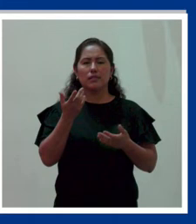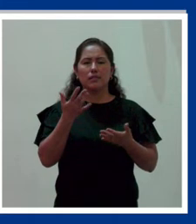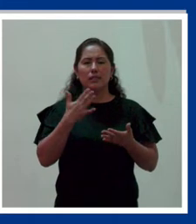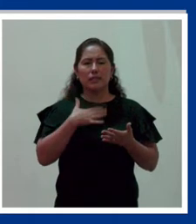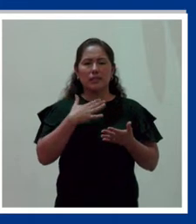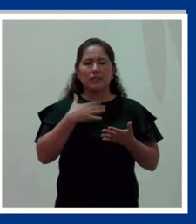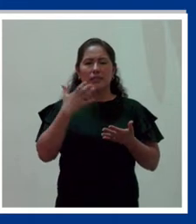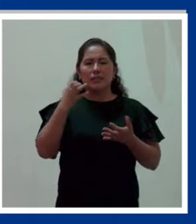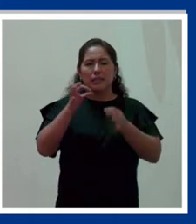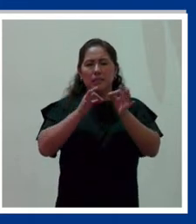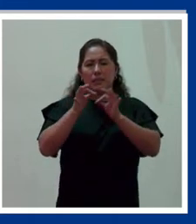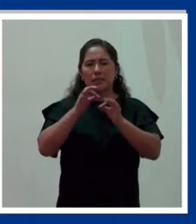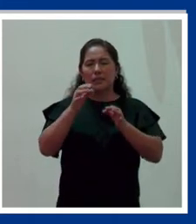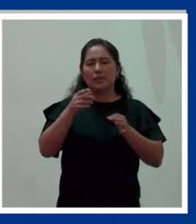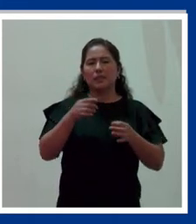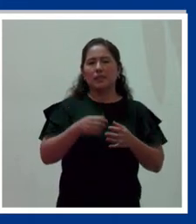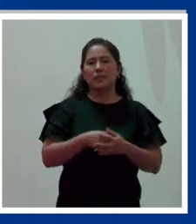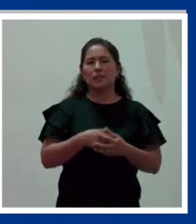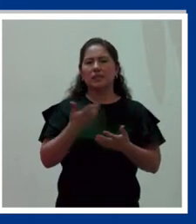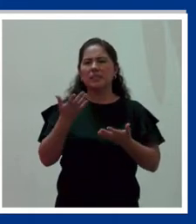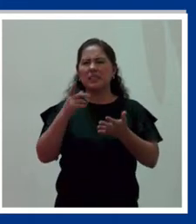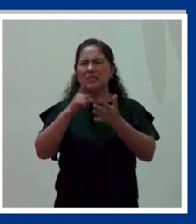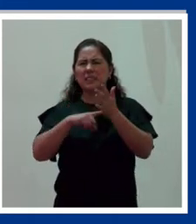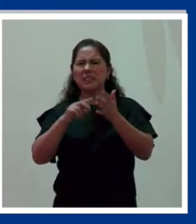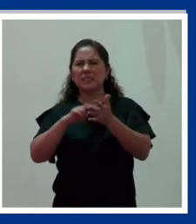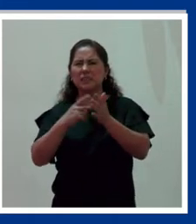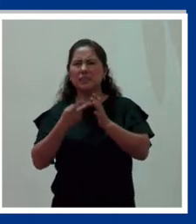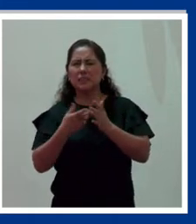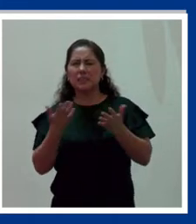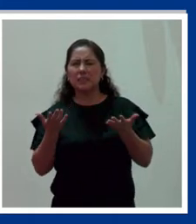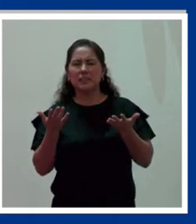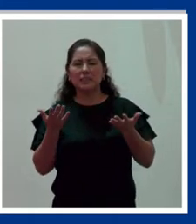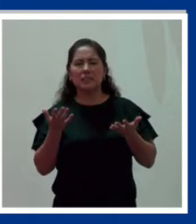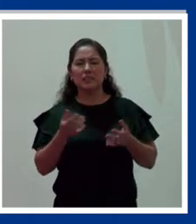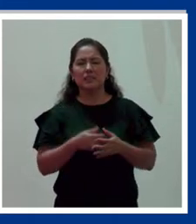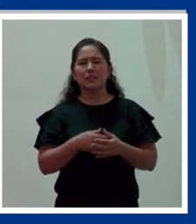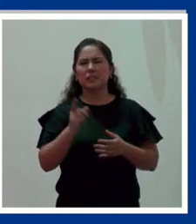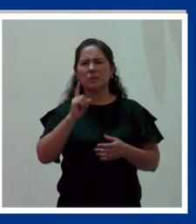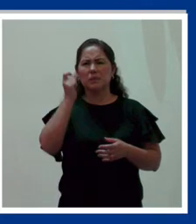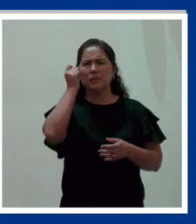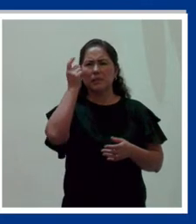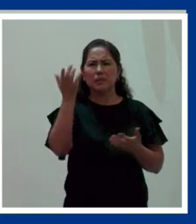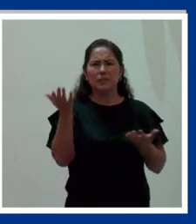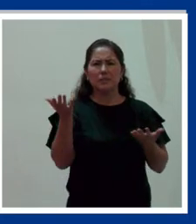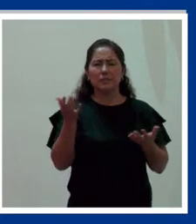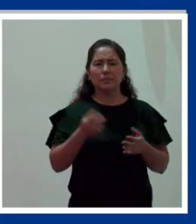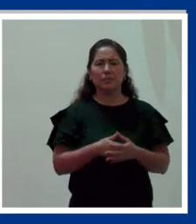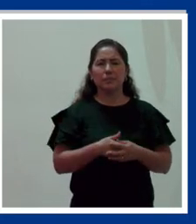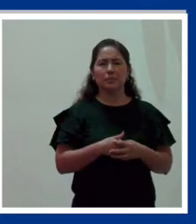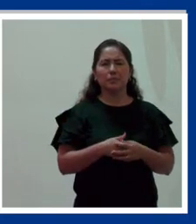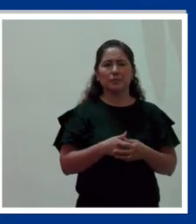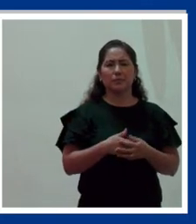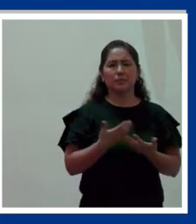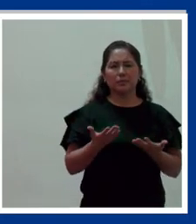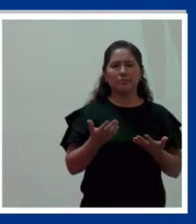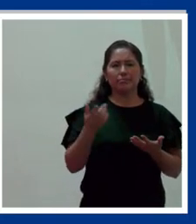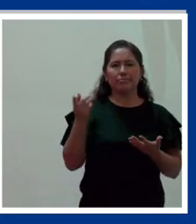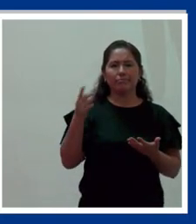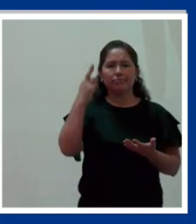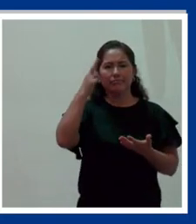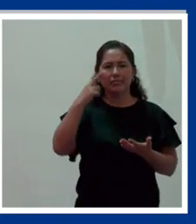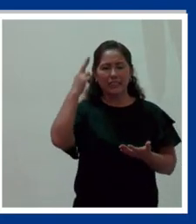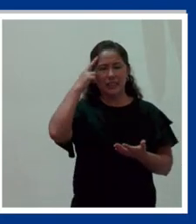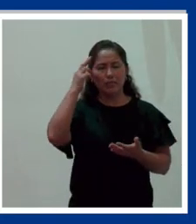compañeros y compañeras, ¿y este servicio qué es? No, no lo entendía. Y justamente por todo lo que se ha